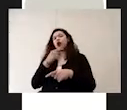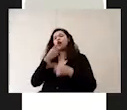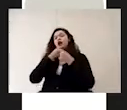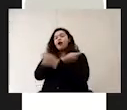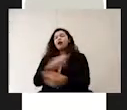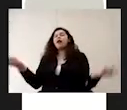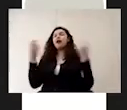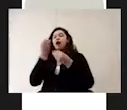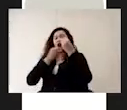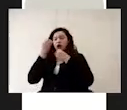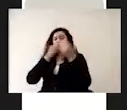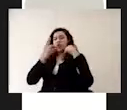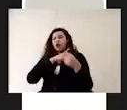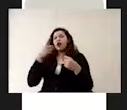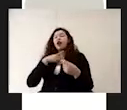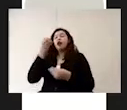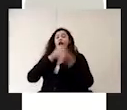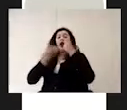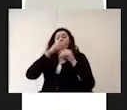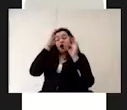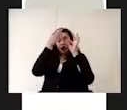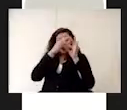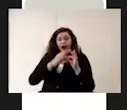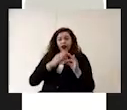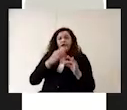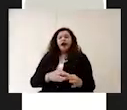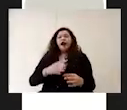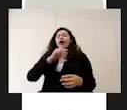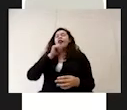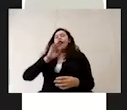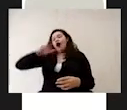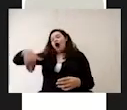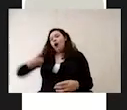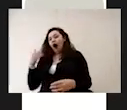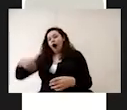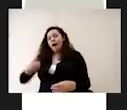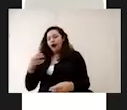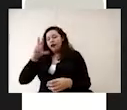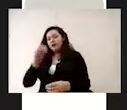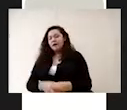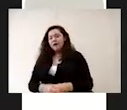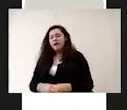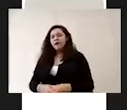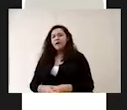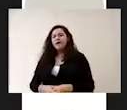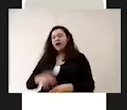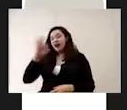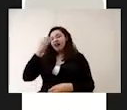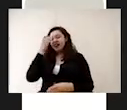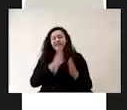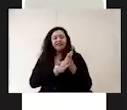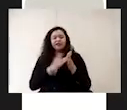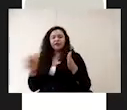deben consumirse en el momento y no ser almacenados incluso por periodos breves de tiempo